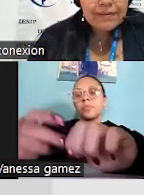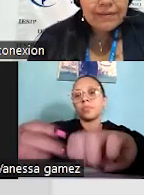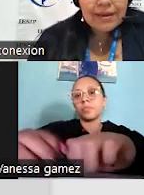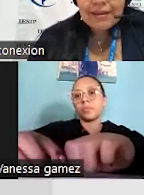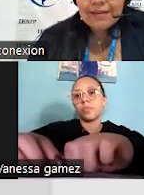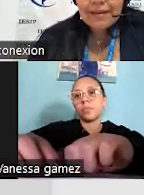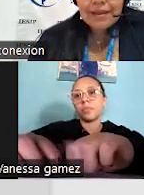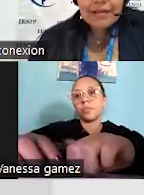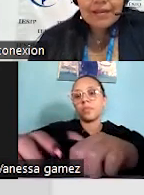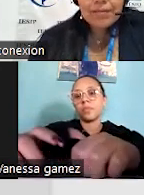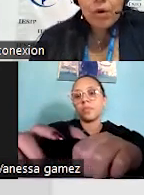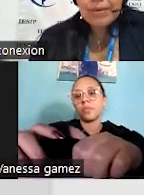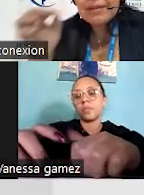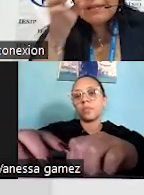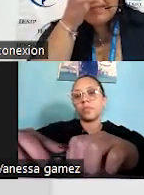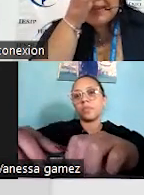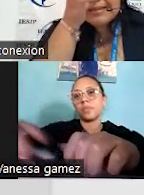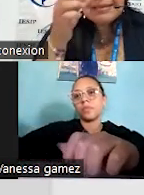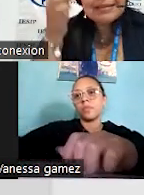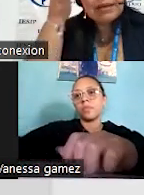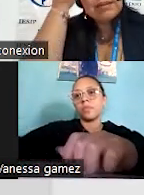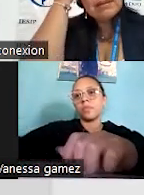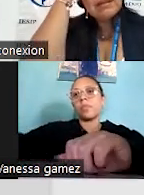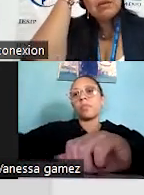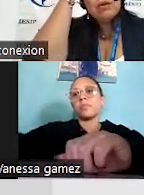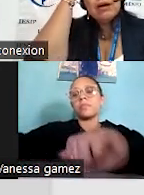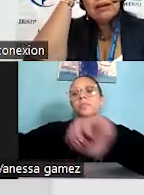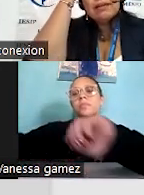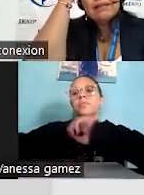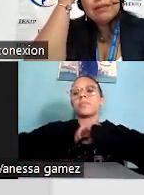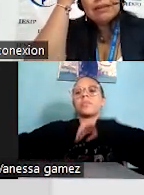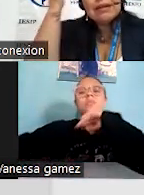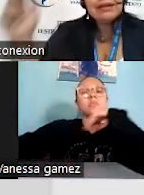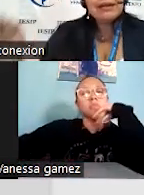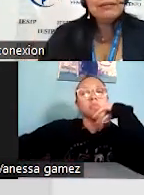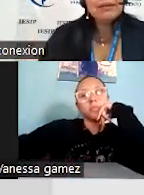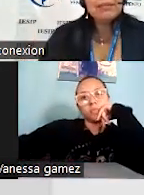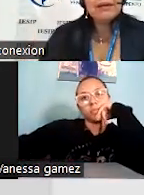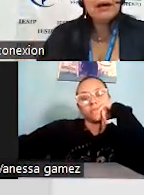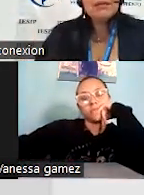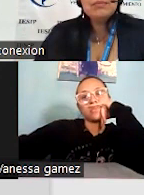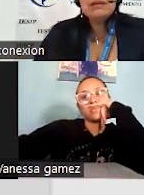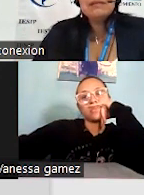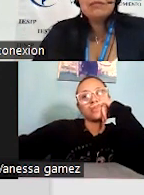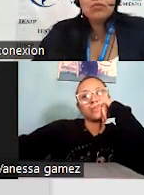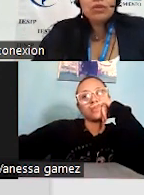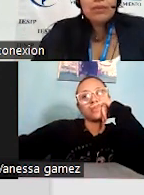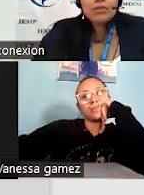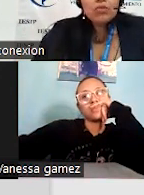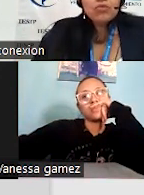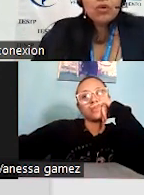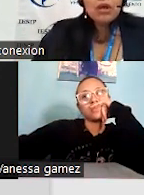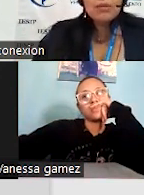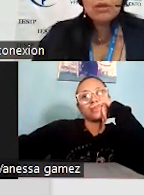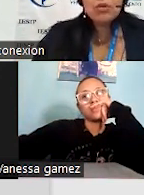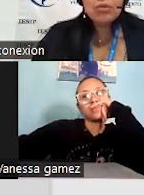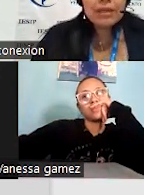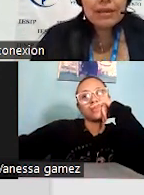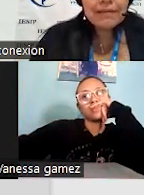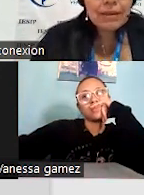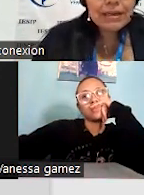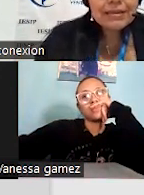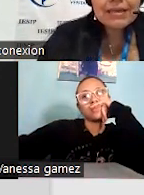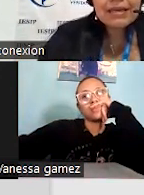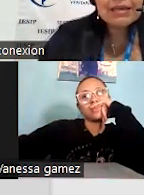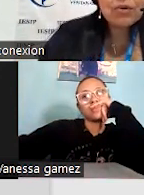Buenas tardes, estimados participantes, sean bienvenidos a esta materia llamada Administración de Eventos. Mi